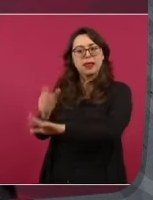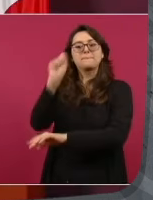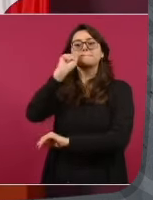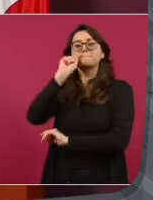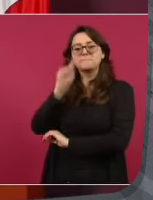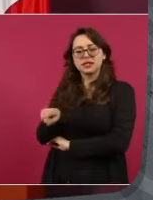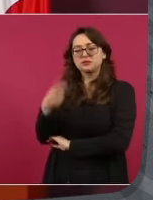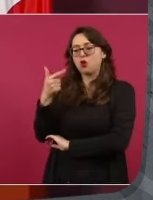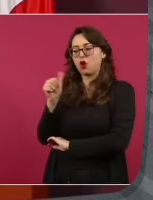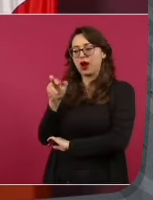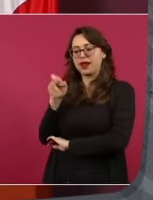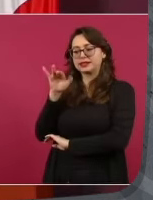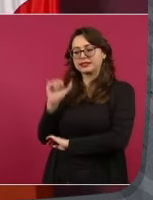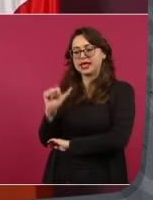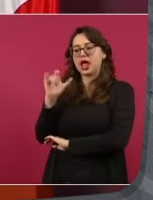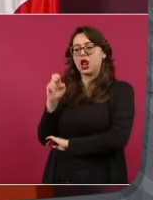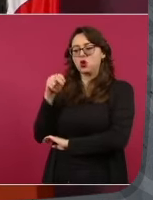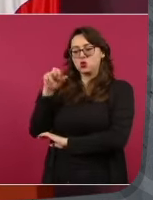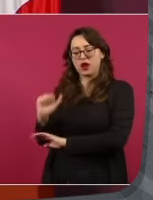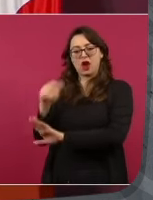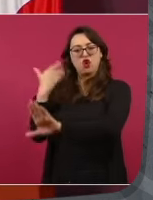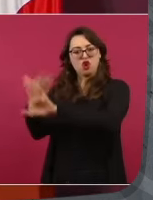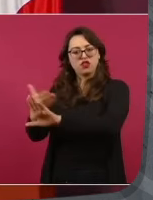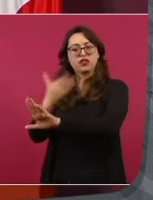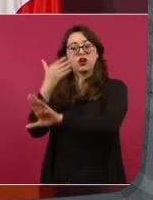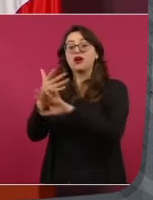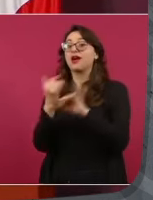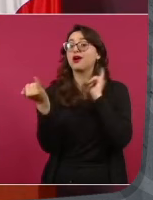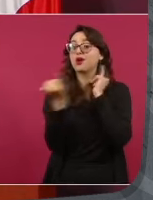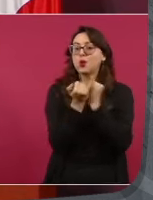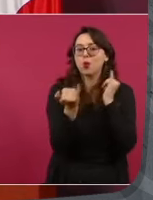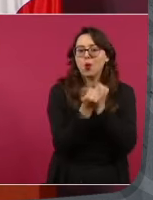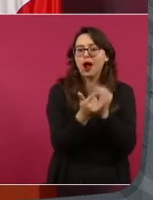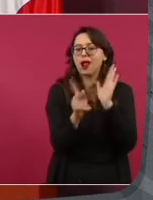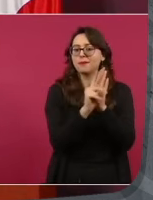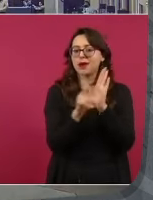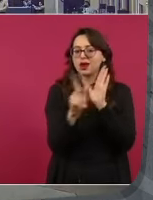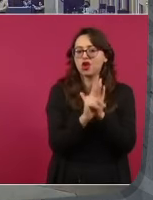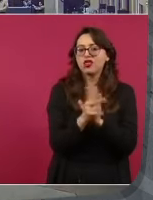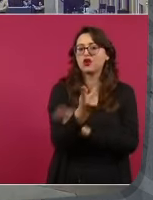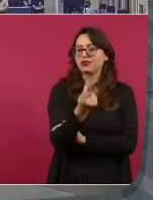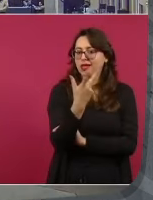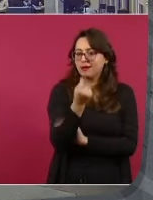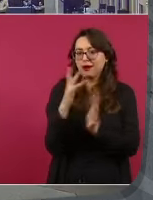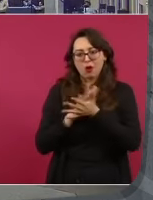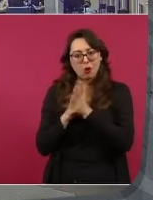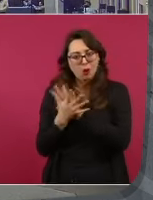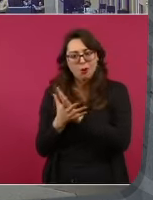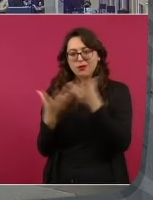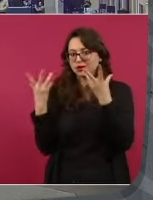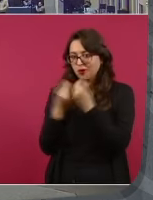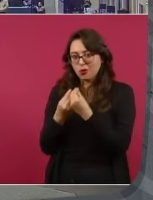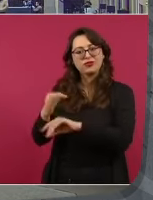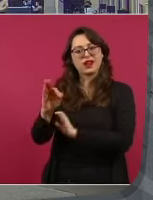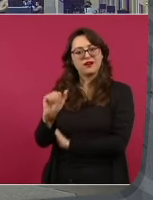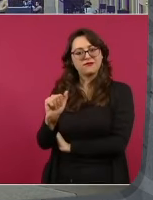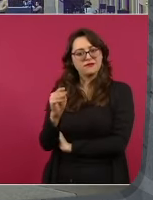detienen a Flavio en Oaxaca y va un helicóptero arriba